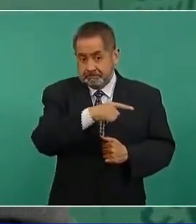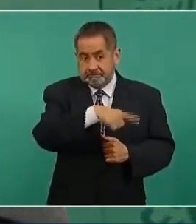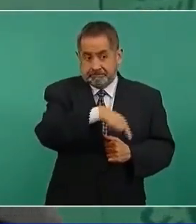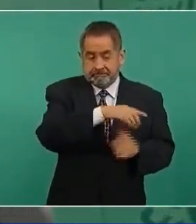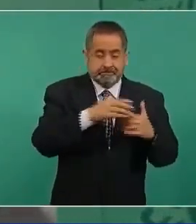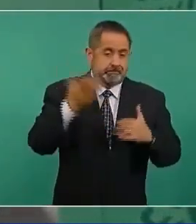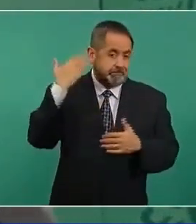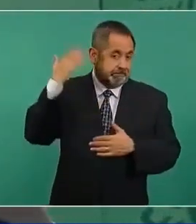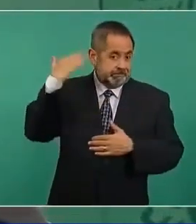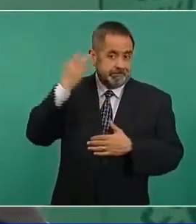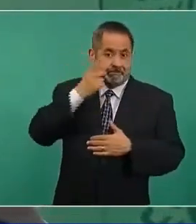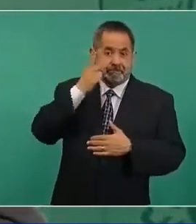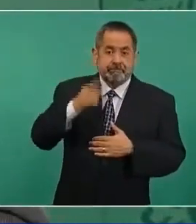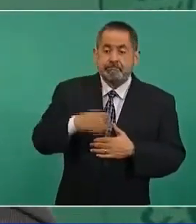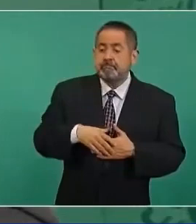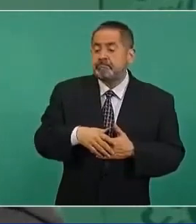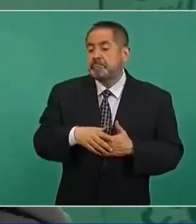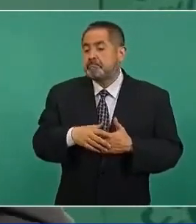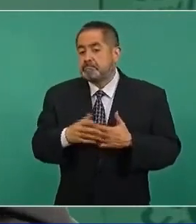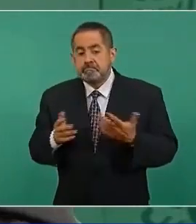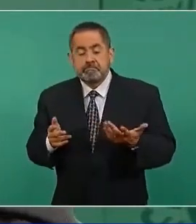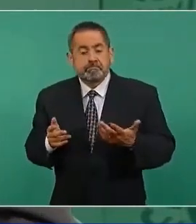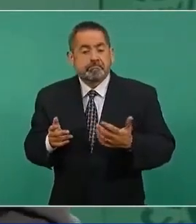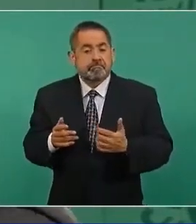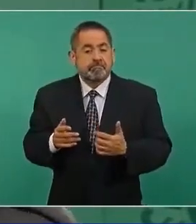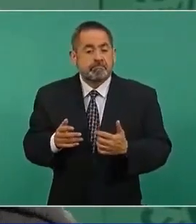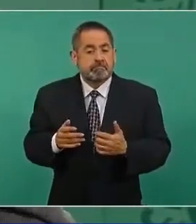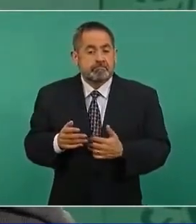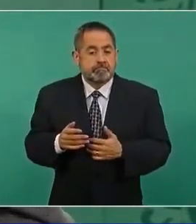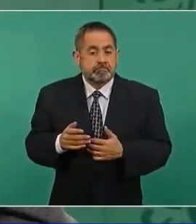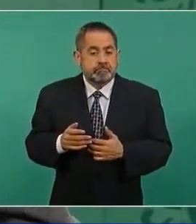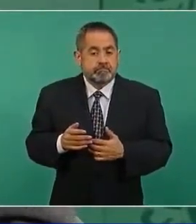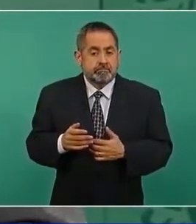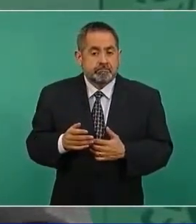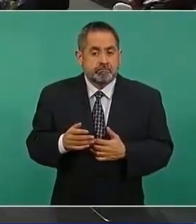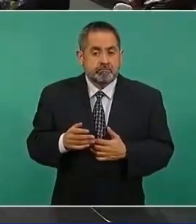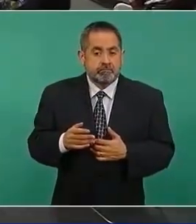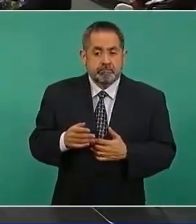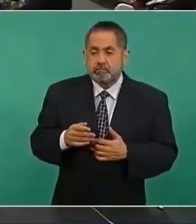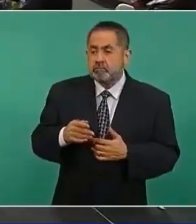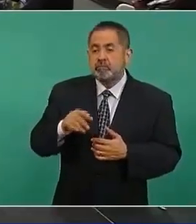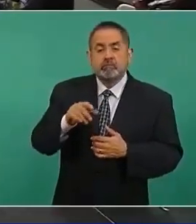se van a ir a otro partido.